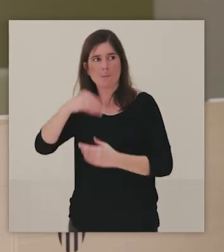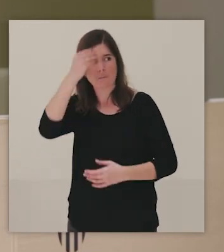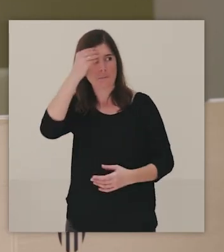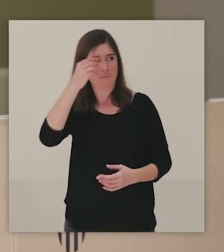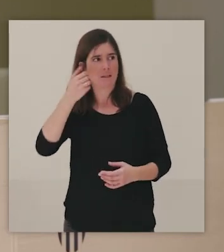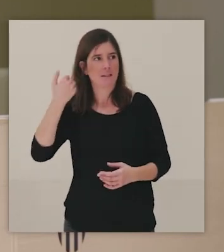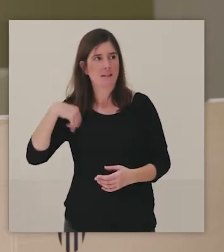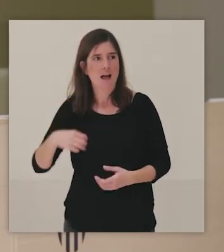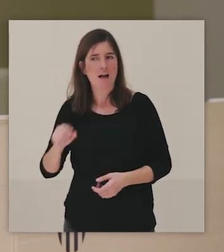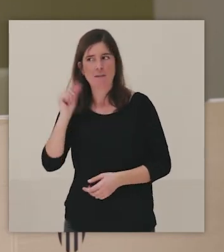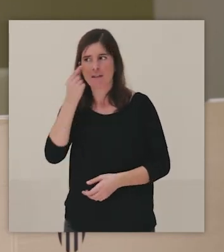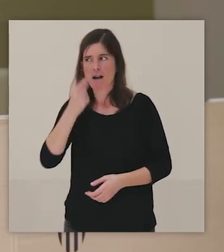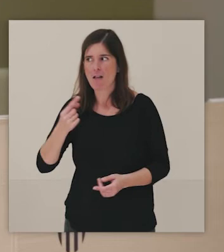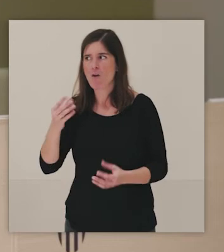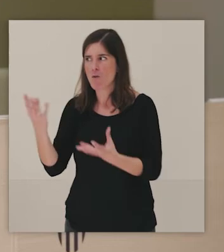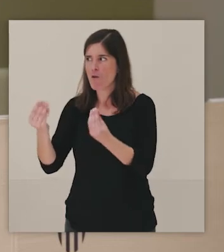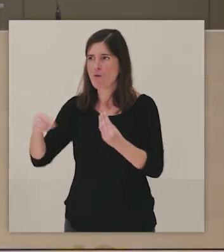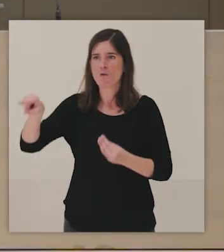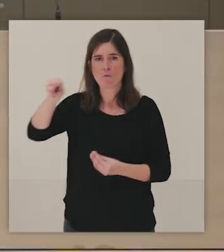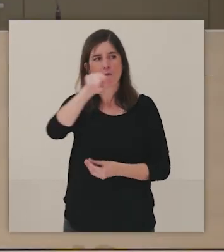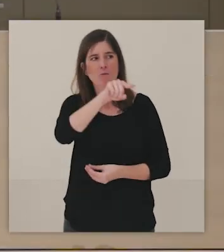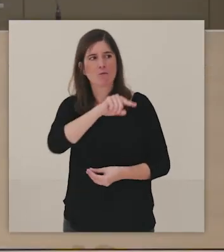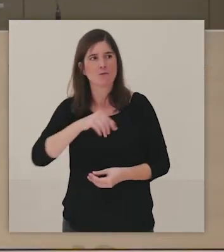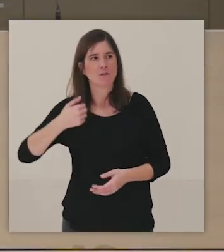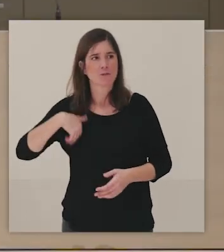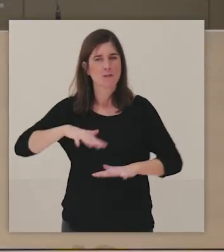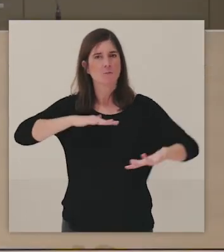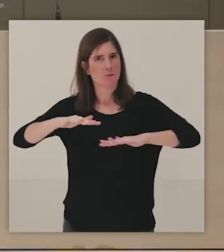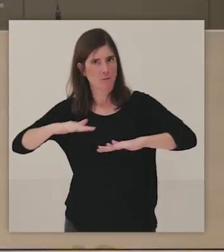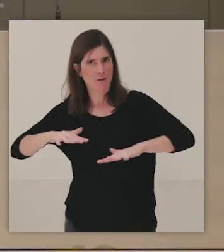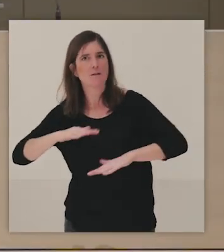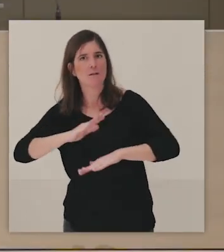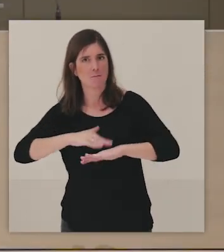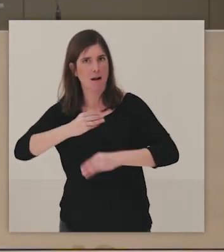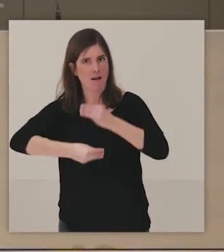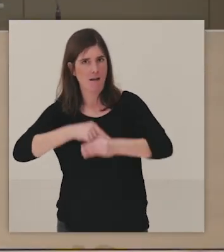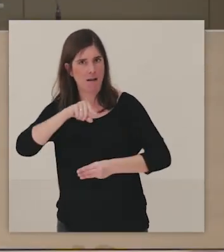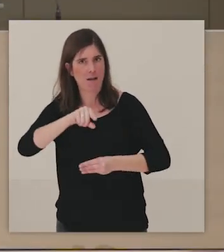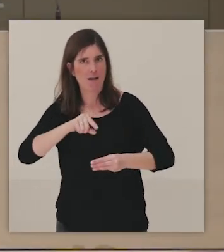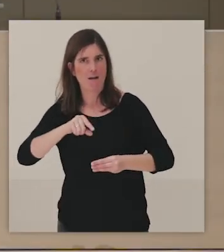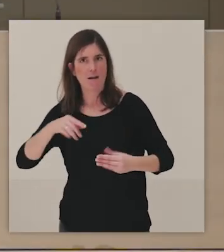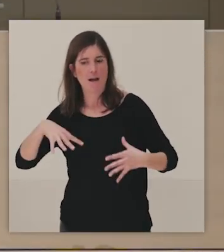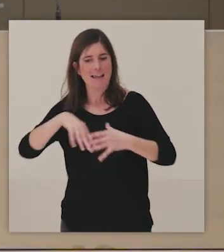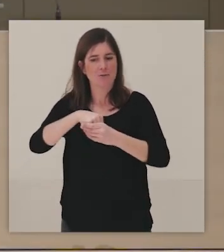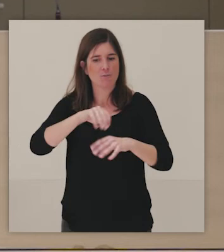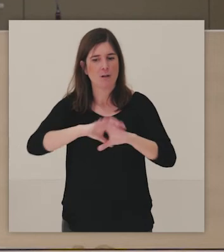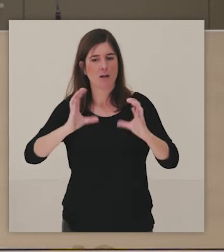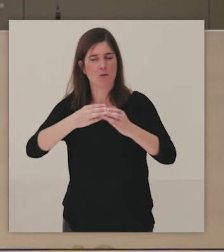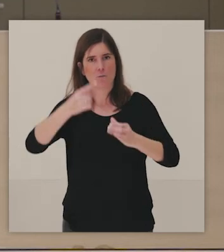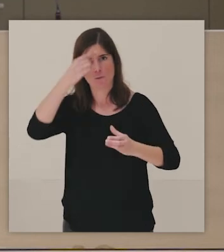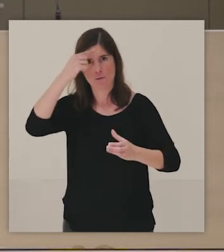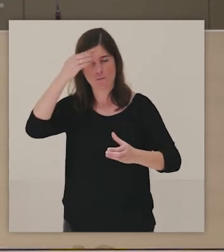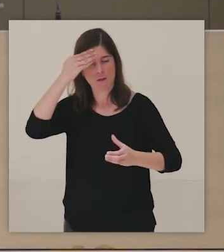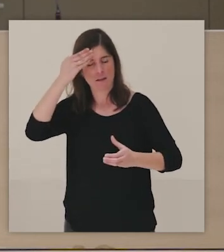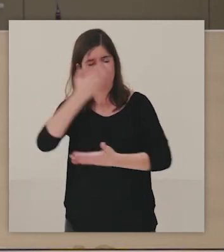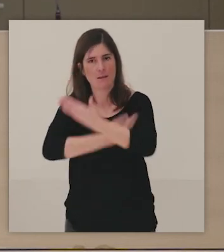vosotras estáis en este camino, o sea, que no es algo novedoso probablemente para vosotros, pero bueno, creo que es uno de los